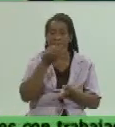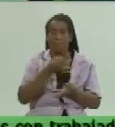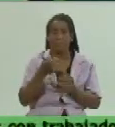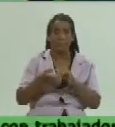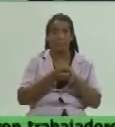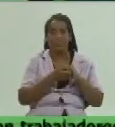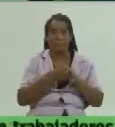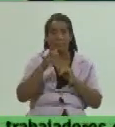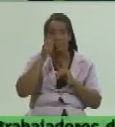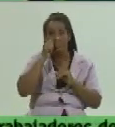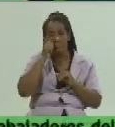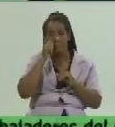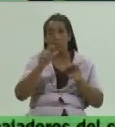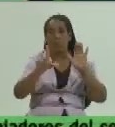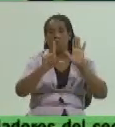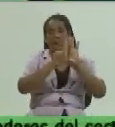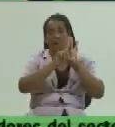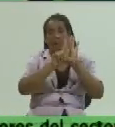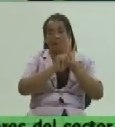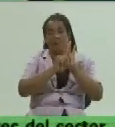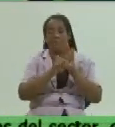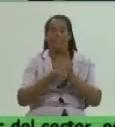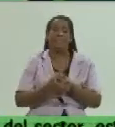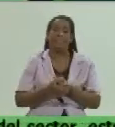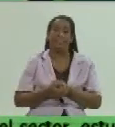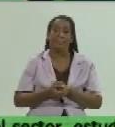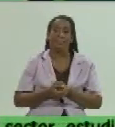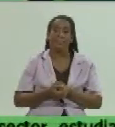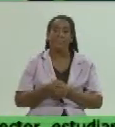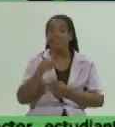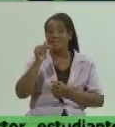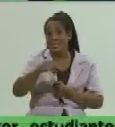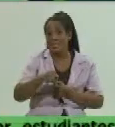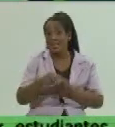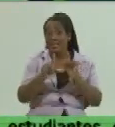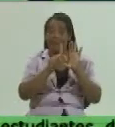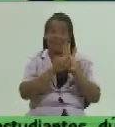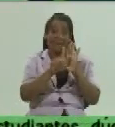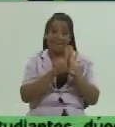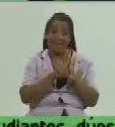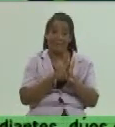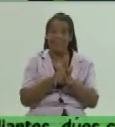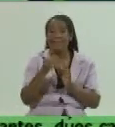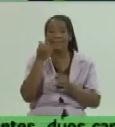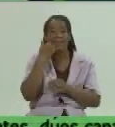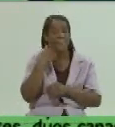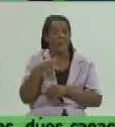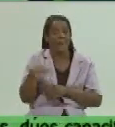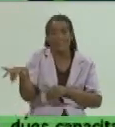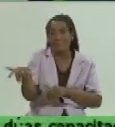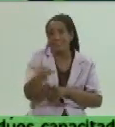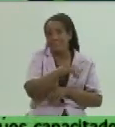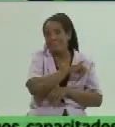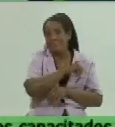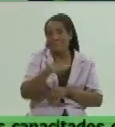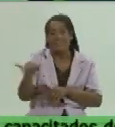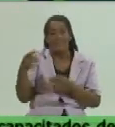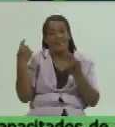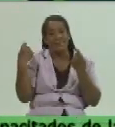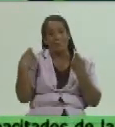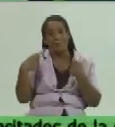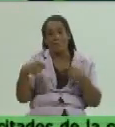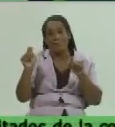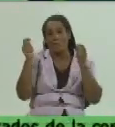dieron de tener una legalidad entonces esa legalidad tiene que ser también para actuar vender a nuestra población